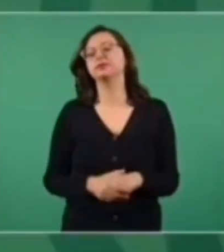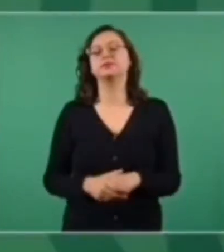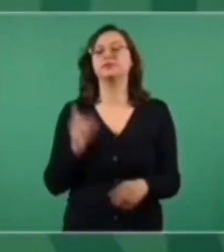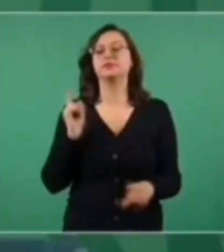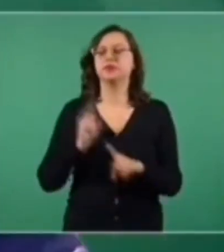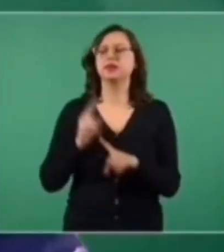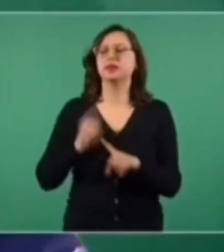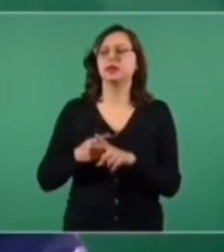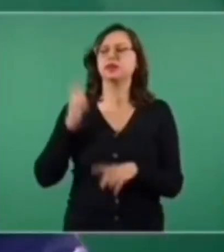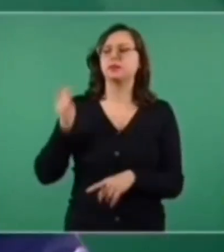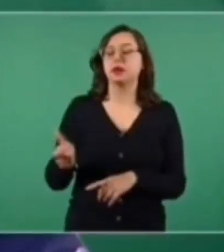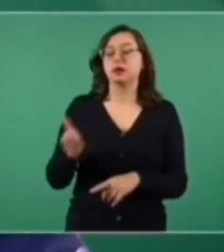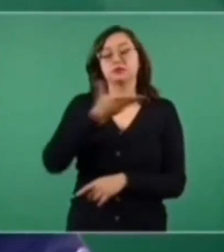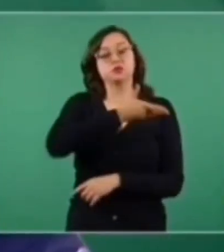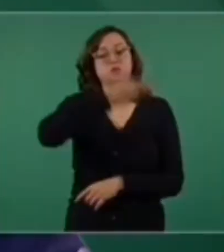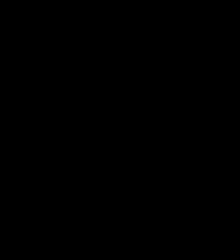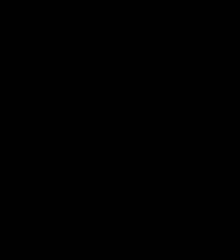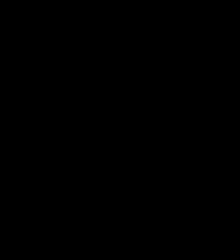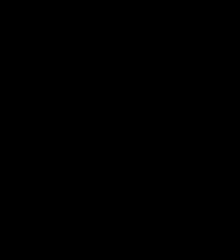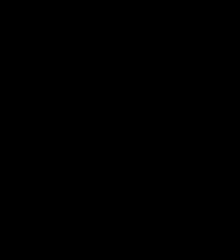desempeño… Gracias.